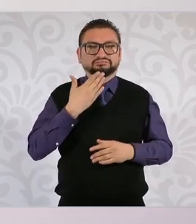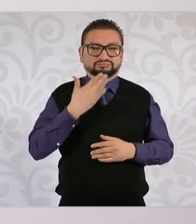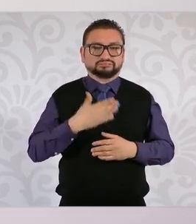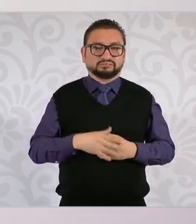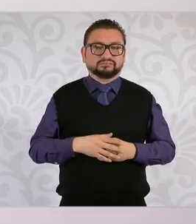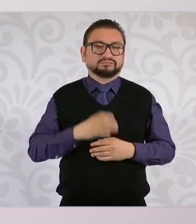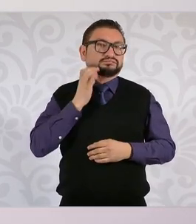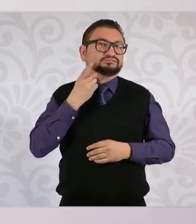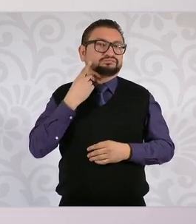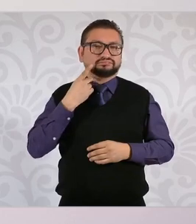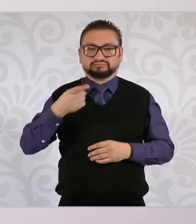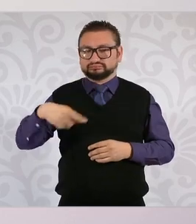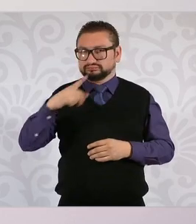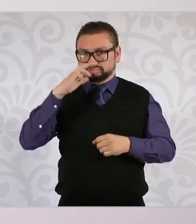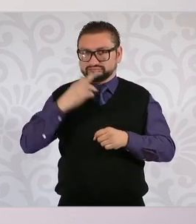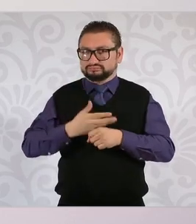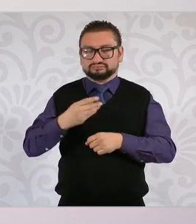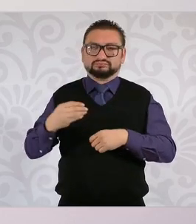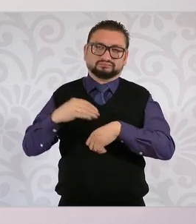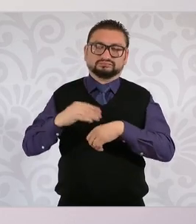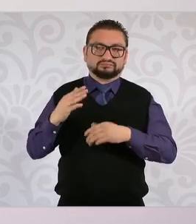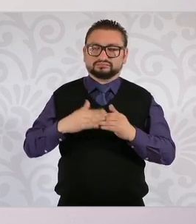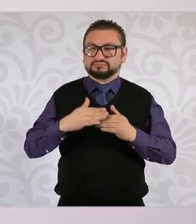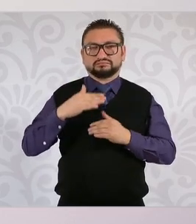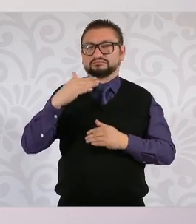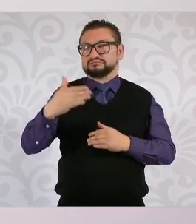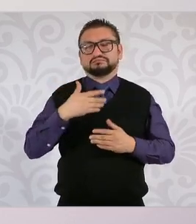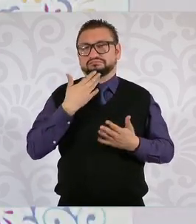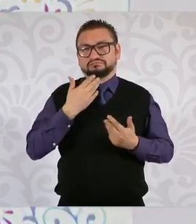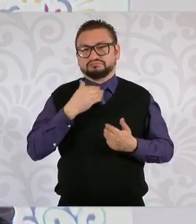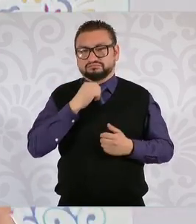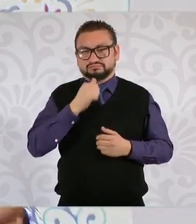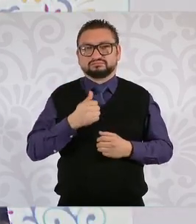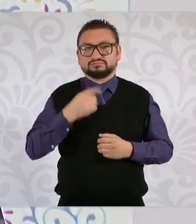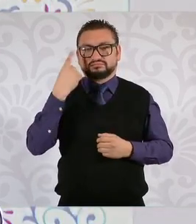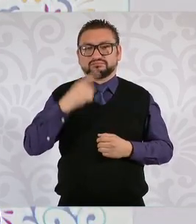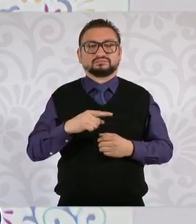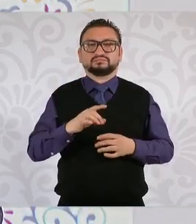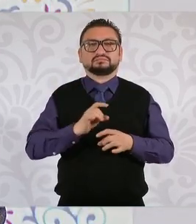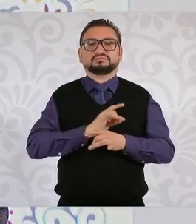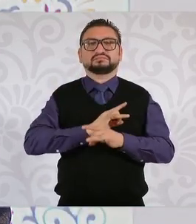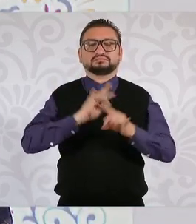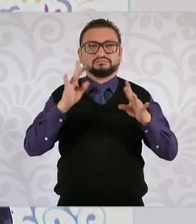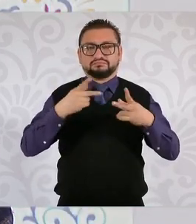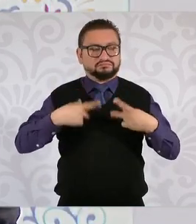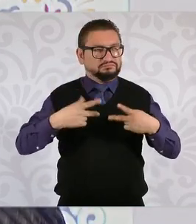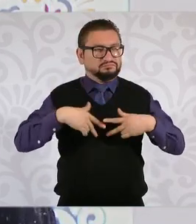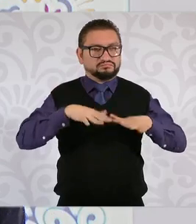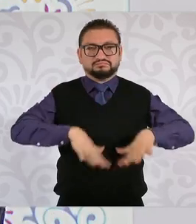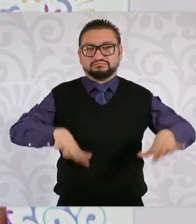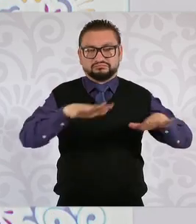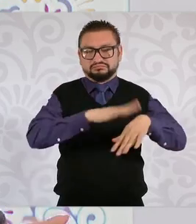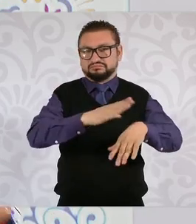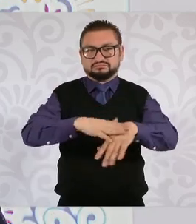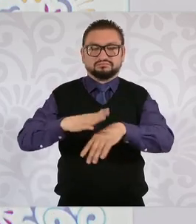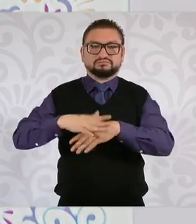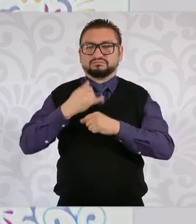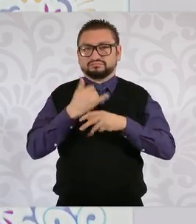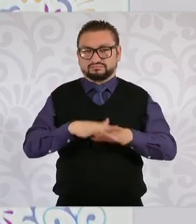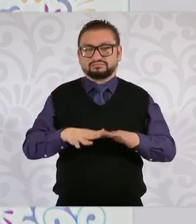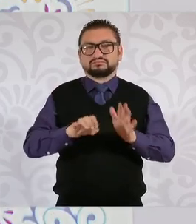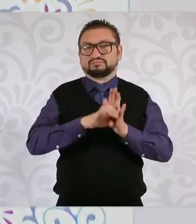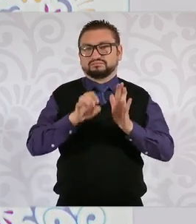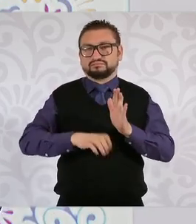y no tienen una tarea legislativa particular para ir a hablar con la ciudadanía, a informar de las